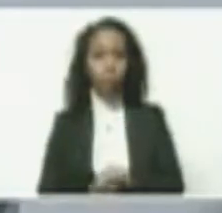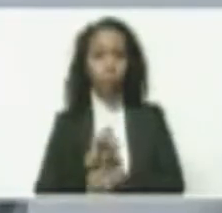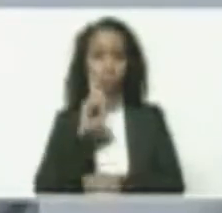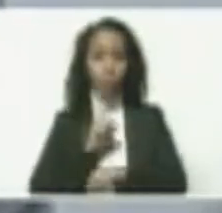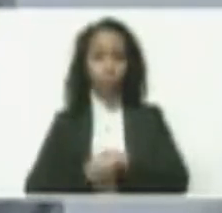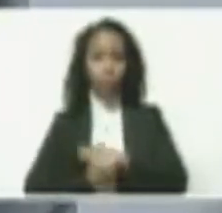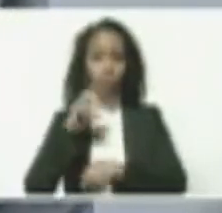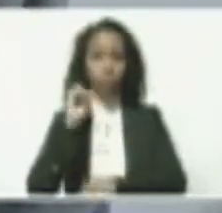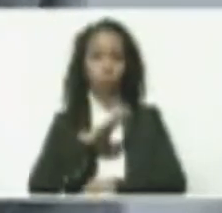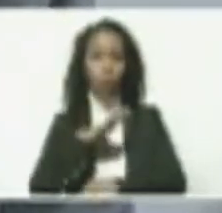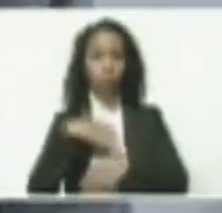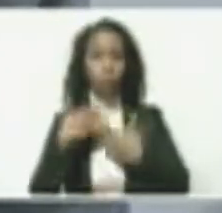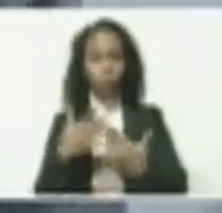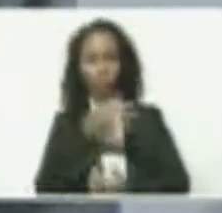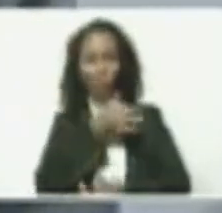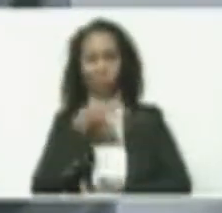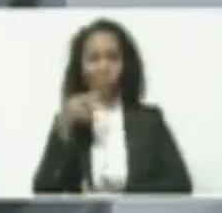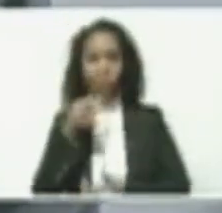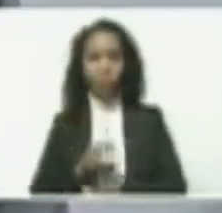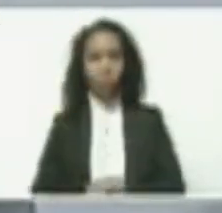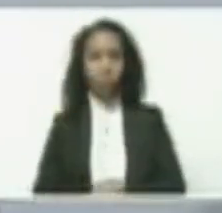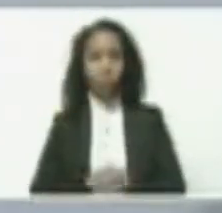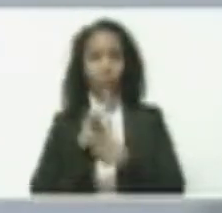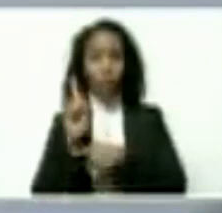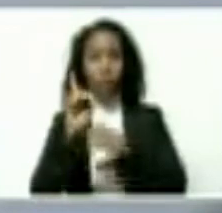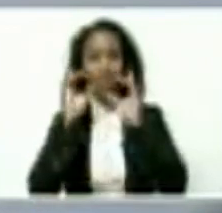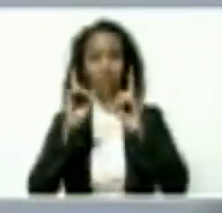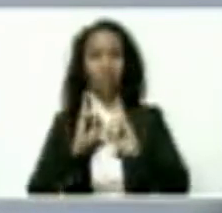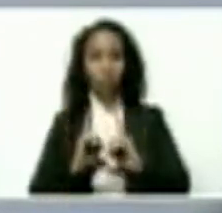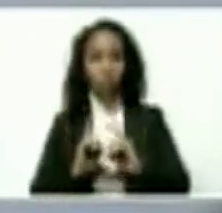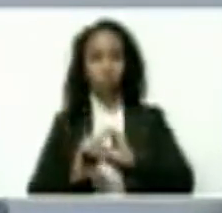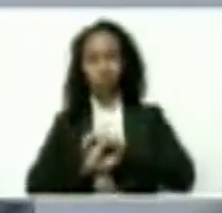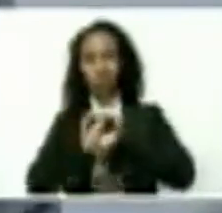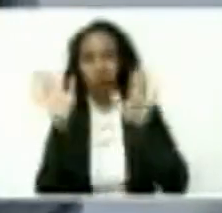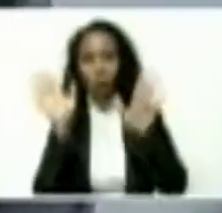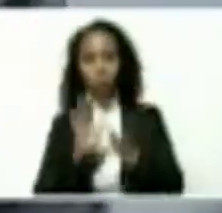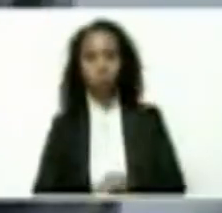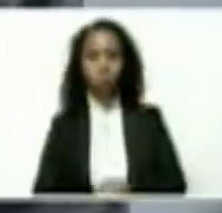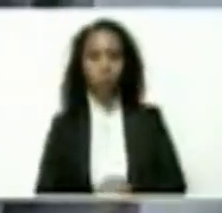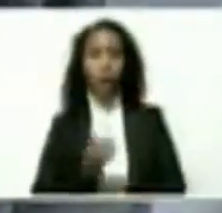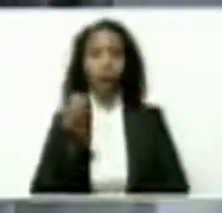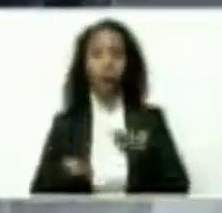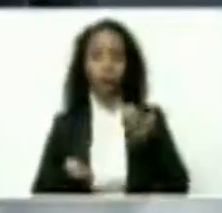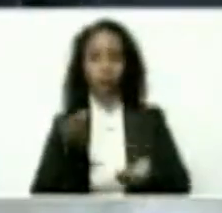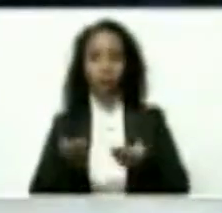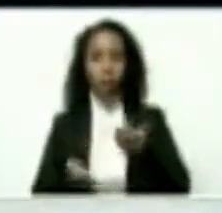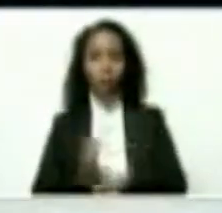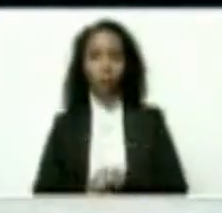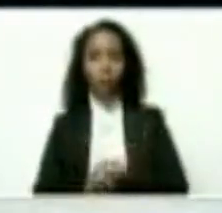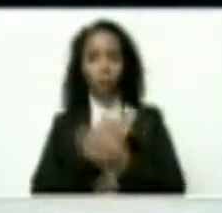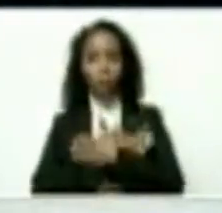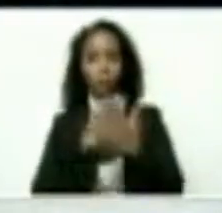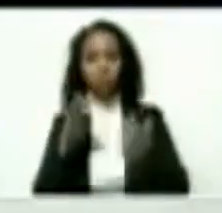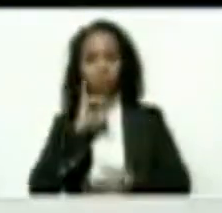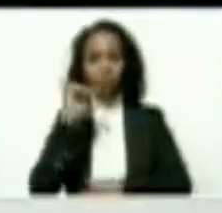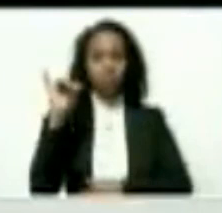momento histórico extraordinario, han sido decisiones acertadas, equilibradas. La oferta y la